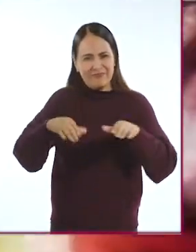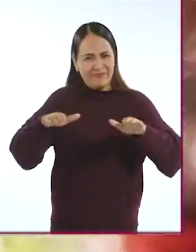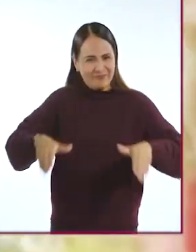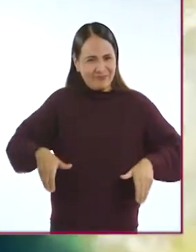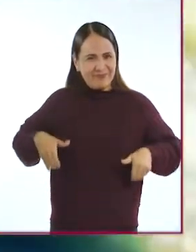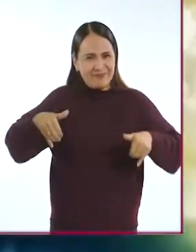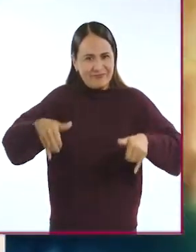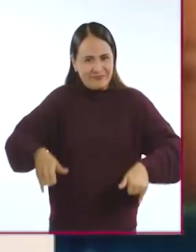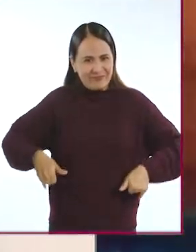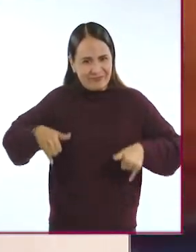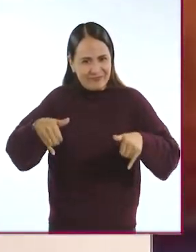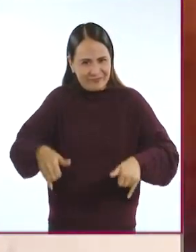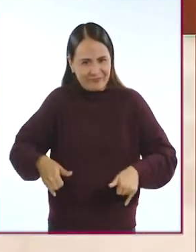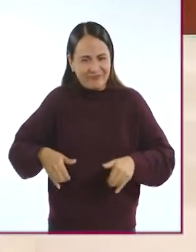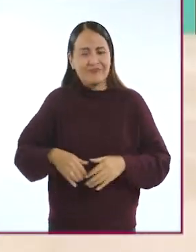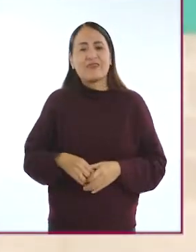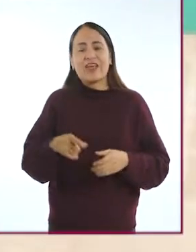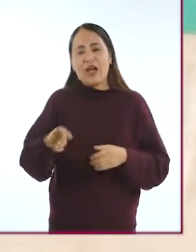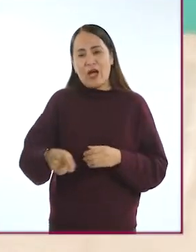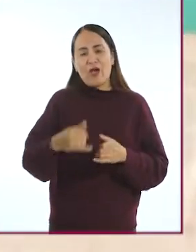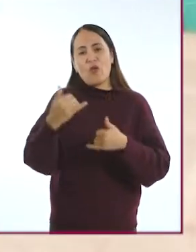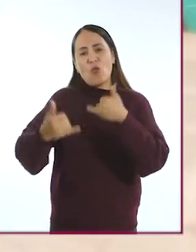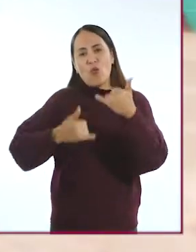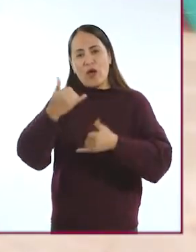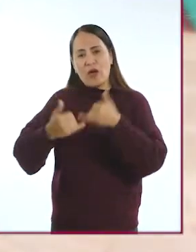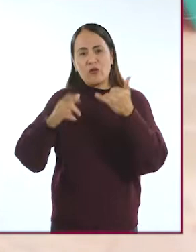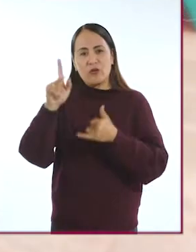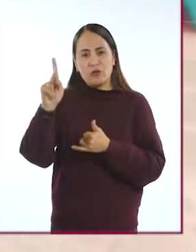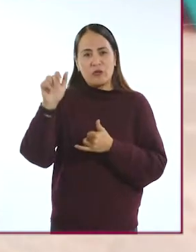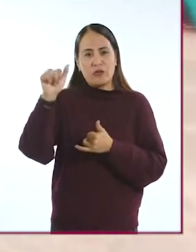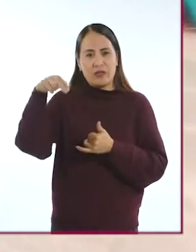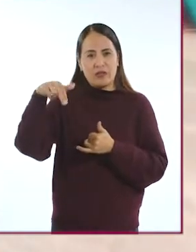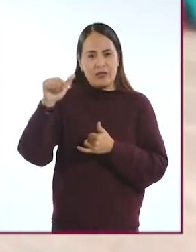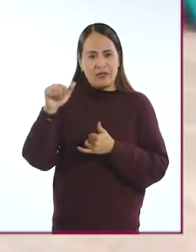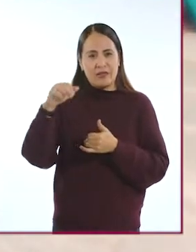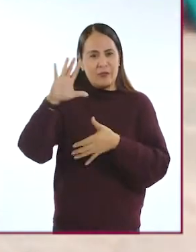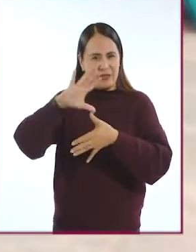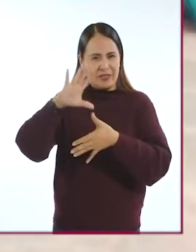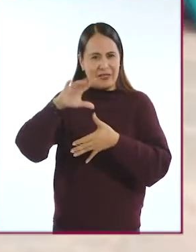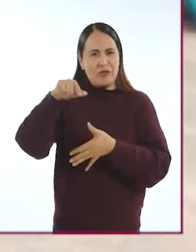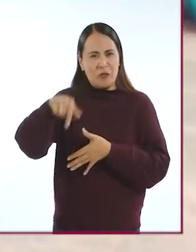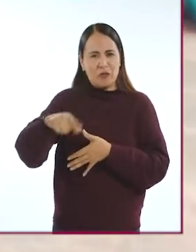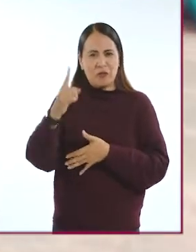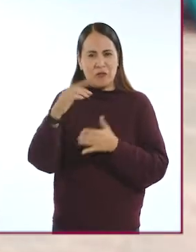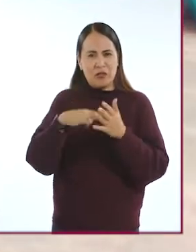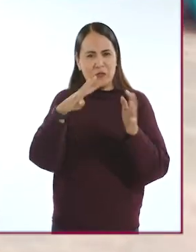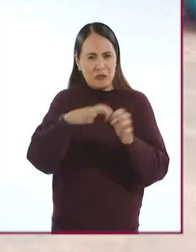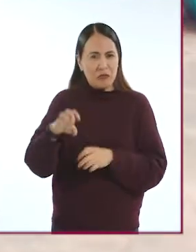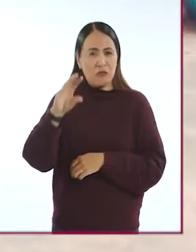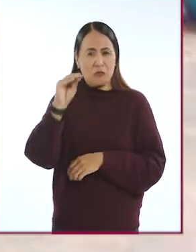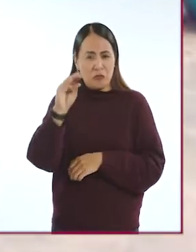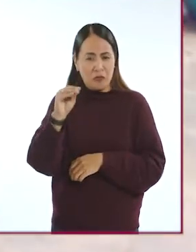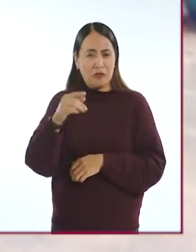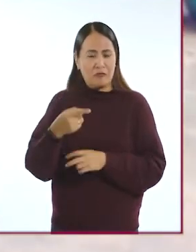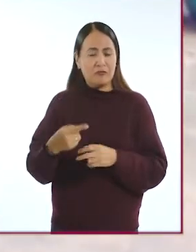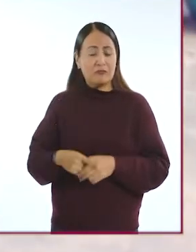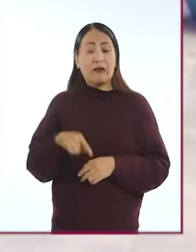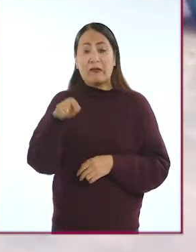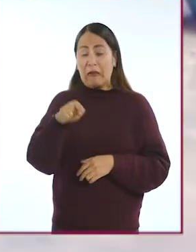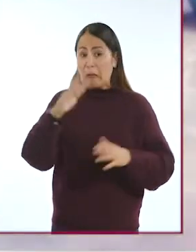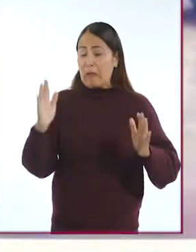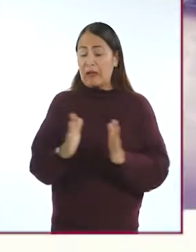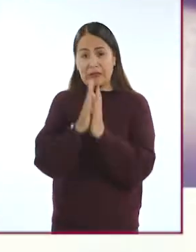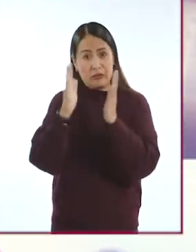de Ruedas para participar en los Juegos Panamericanos de 1990. Su trayectoria es ejemplar. Ha